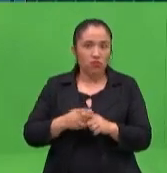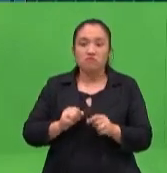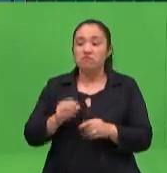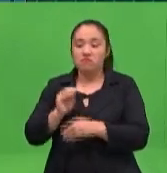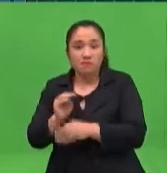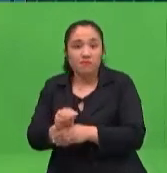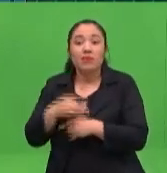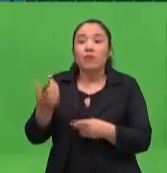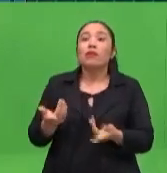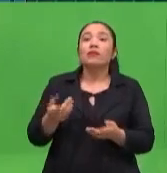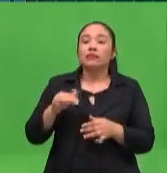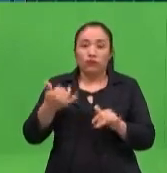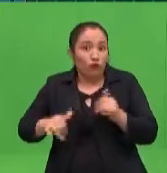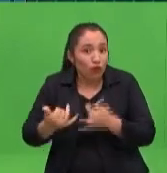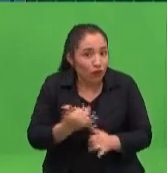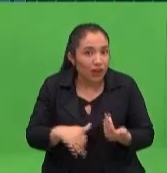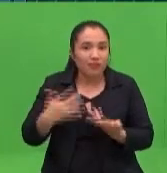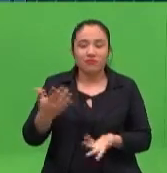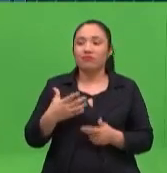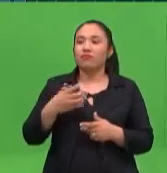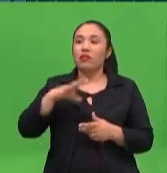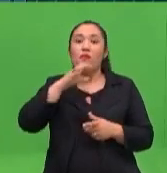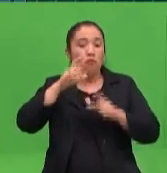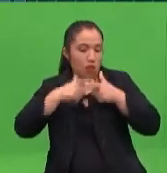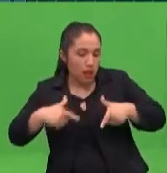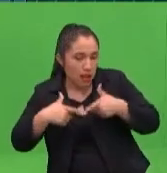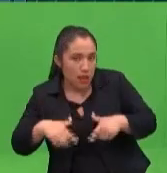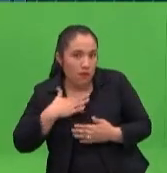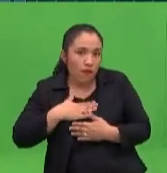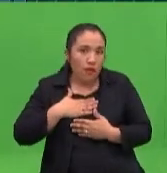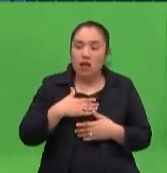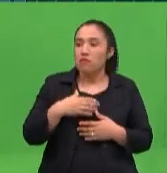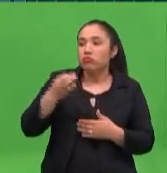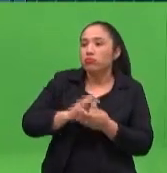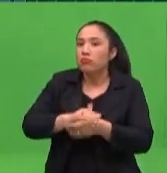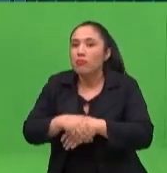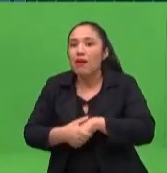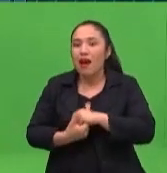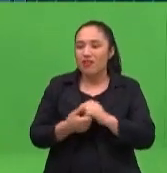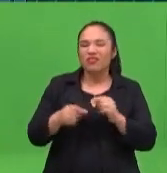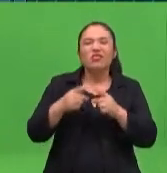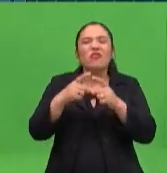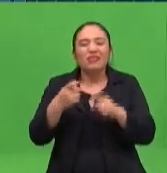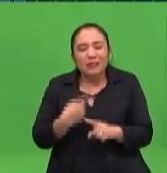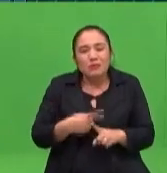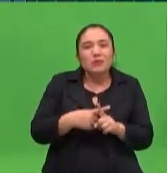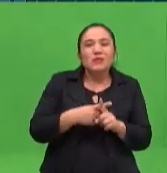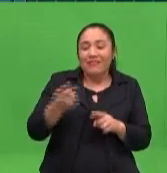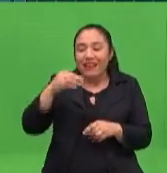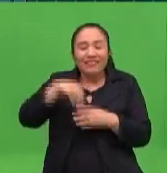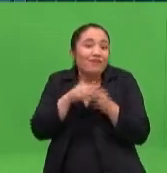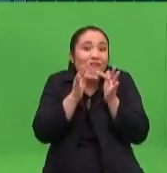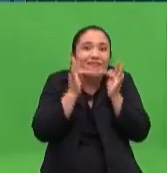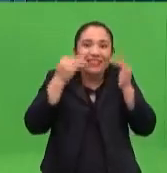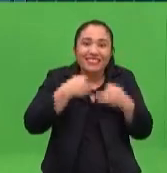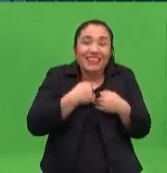los hábitos, ¿verdad? Las cosas así positivas y alegres que se puedan ir trabajando con